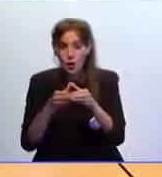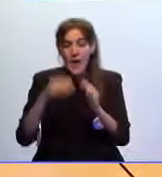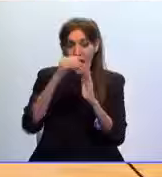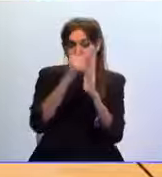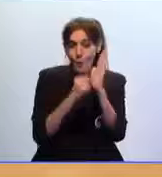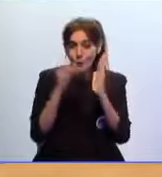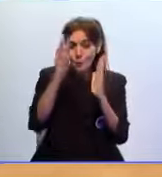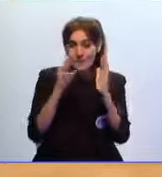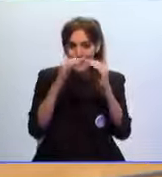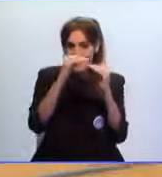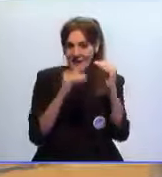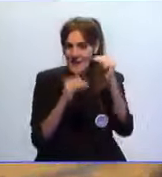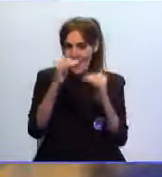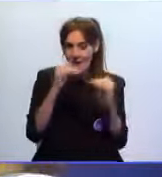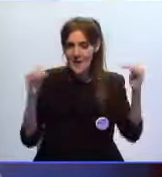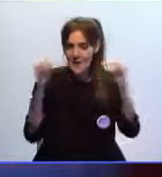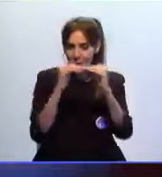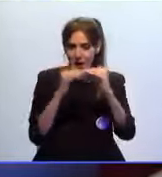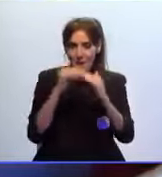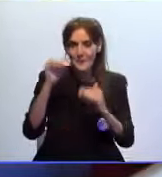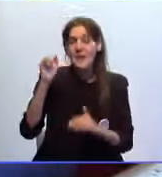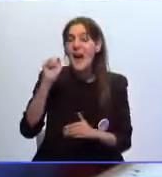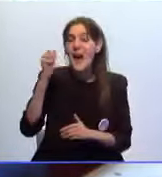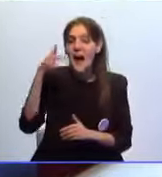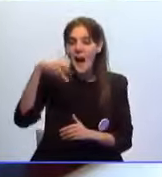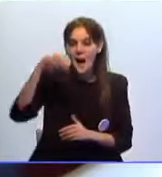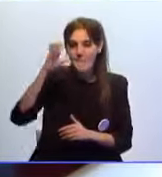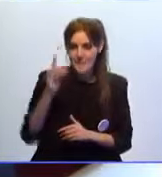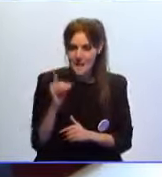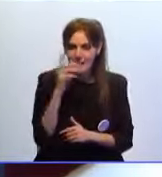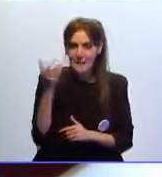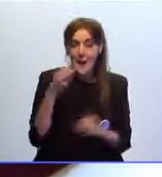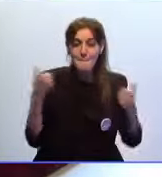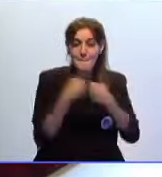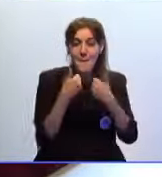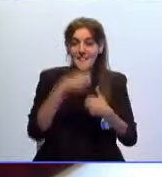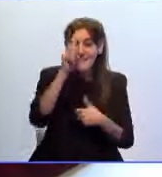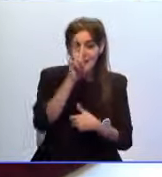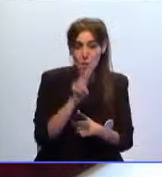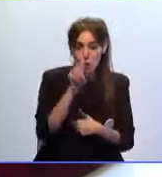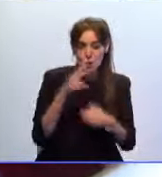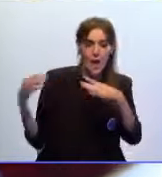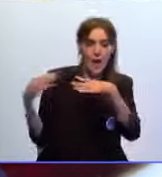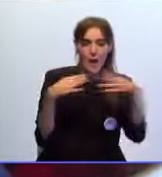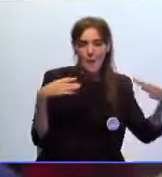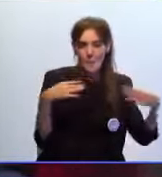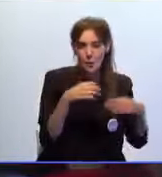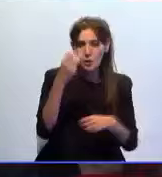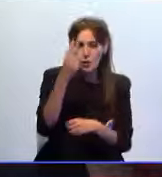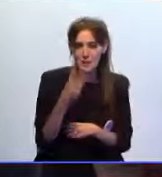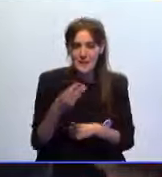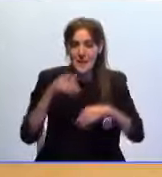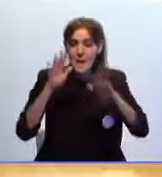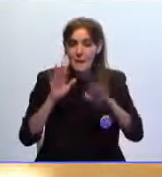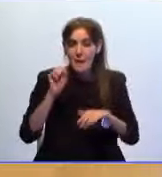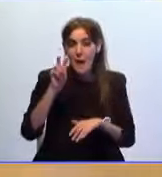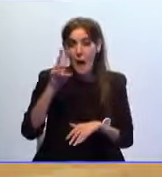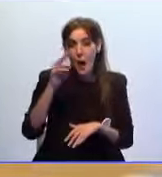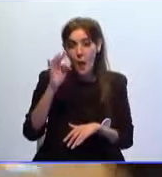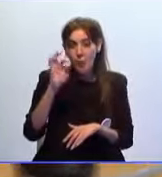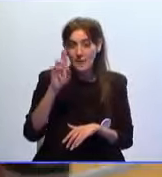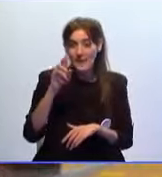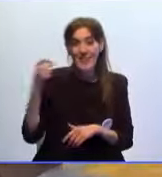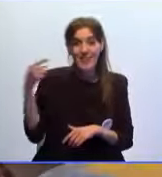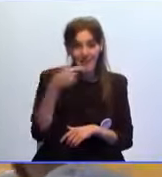tabla a tres puntos Los de Rachi y Damet han obtenido dos empates en los tres últimos encuentros mientras que Náuter en dinámica